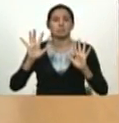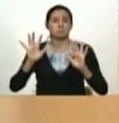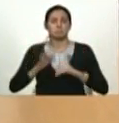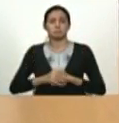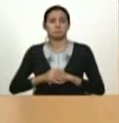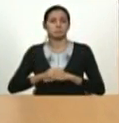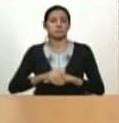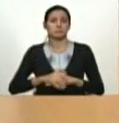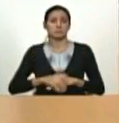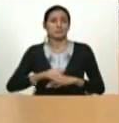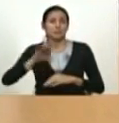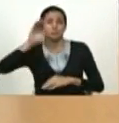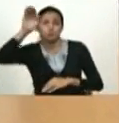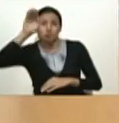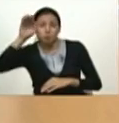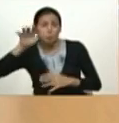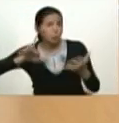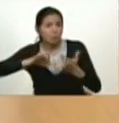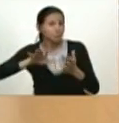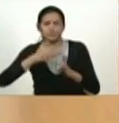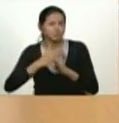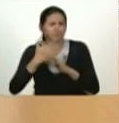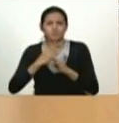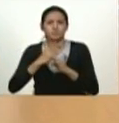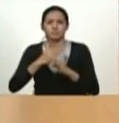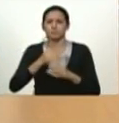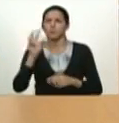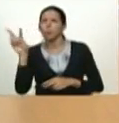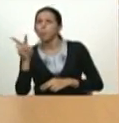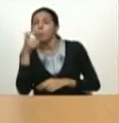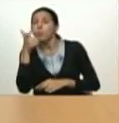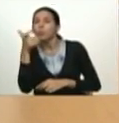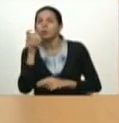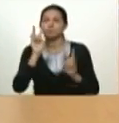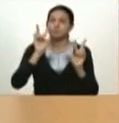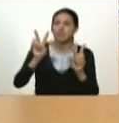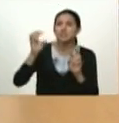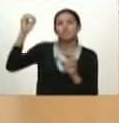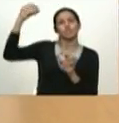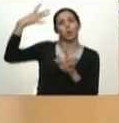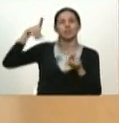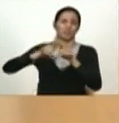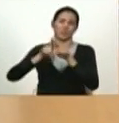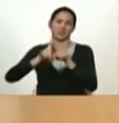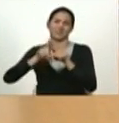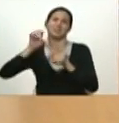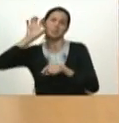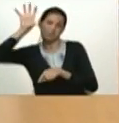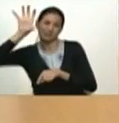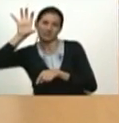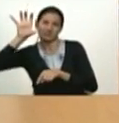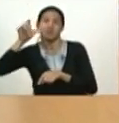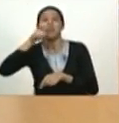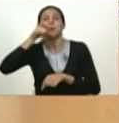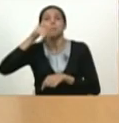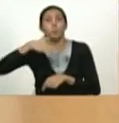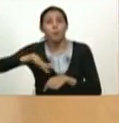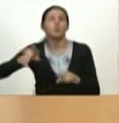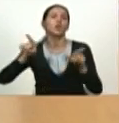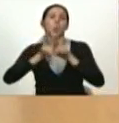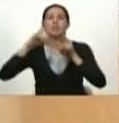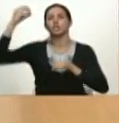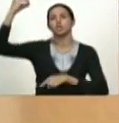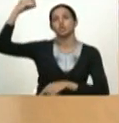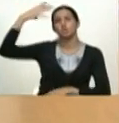que busquemos el sol el sol grande que ilumina esta patria que es usted el pueblo es el sol su